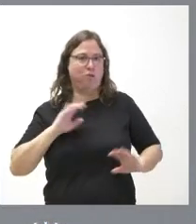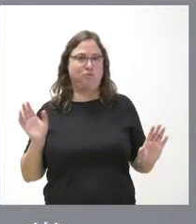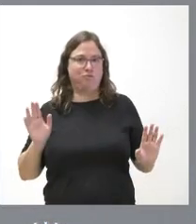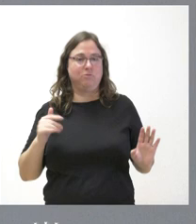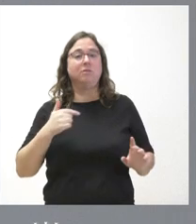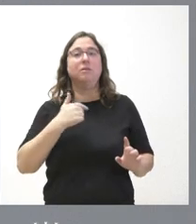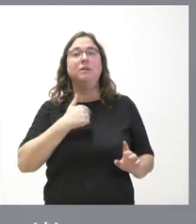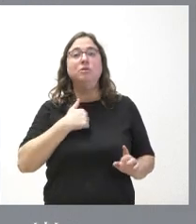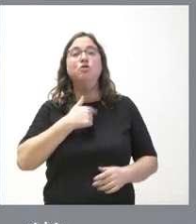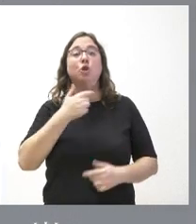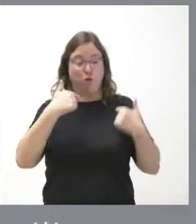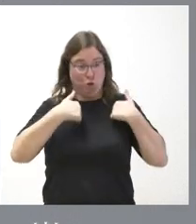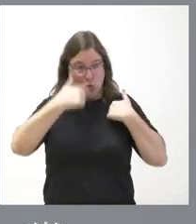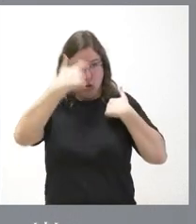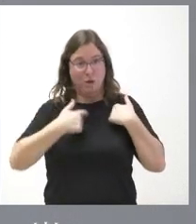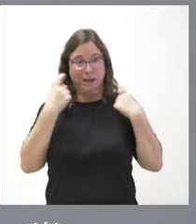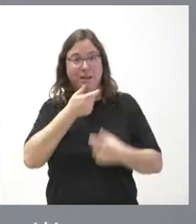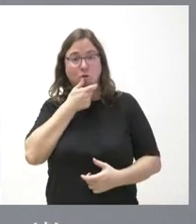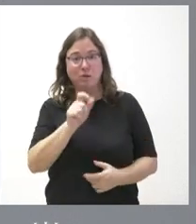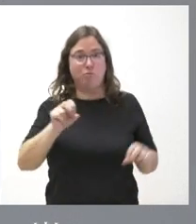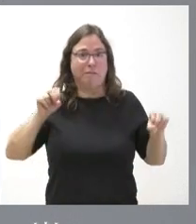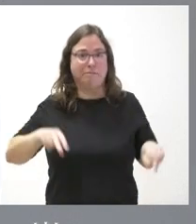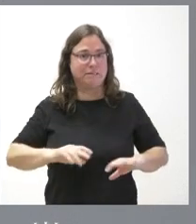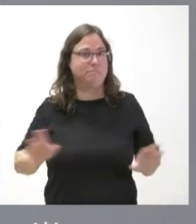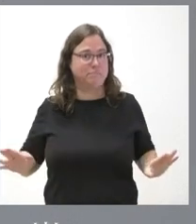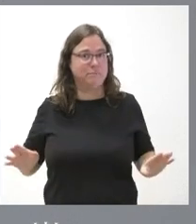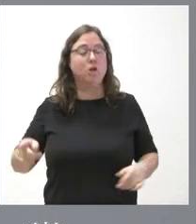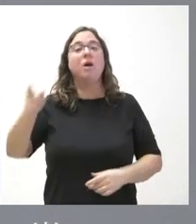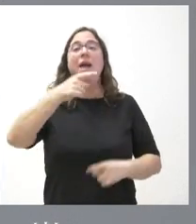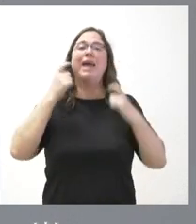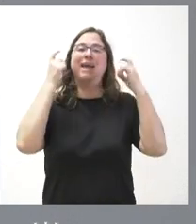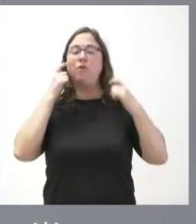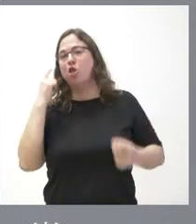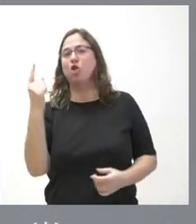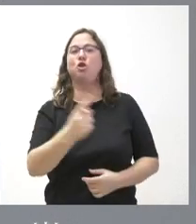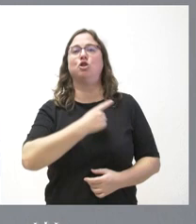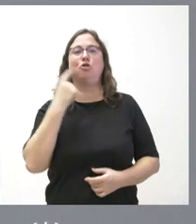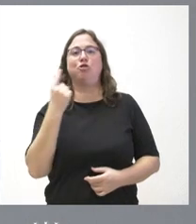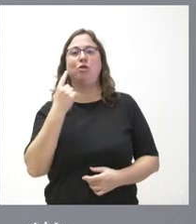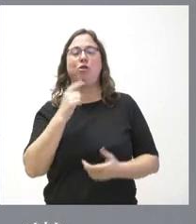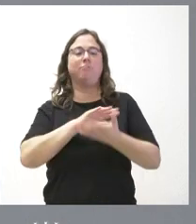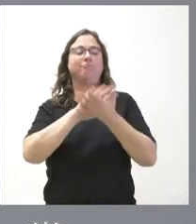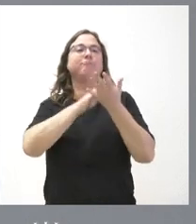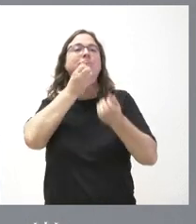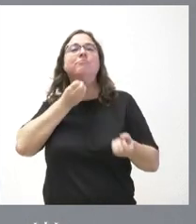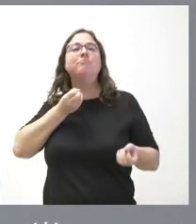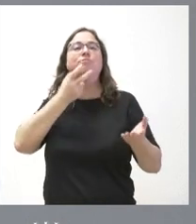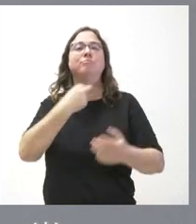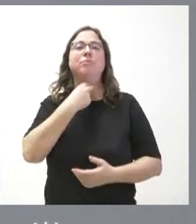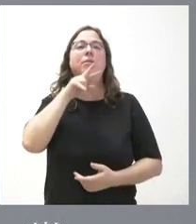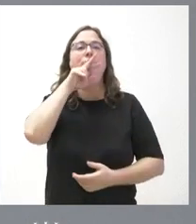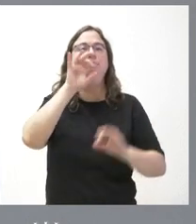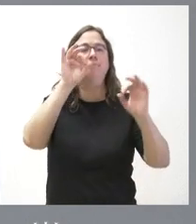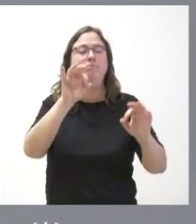quien procuro no insultar soy yo y por tanto hagamos todos el esfuerzo de dirigirnos al conjunto de los ciudadanos y al resto de los adversarios